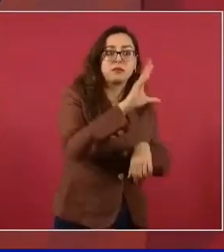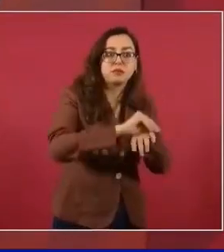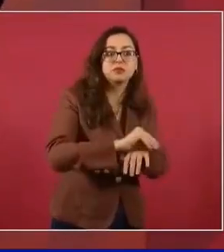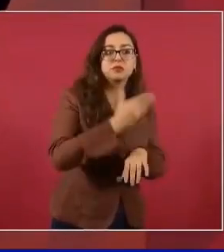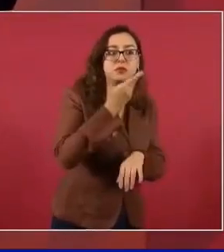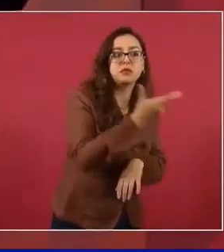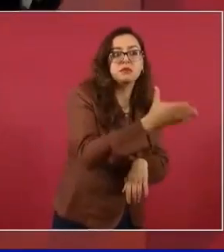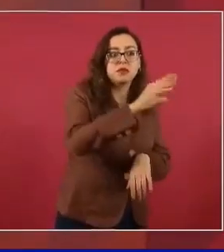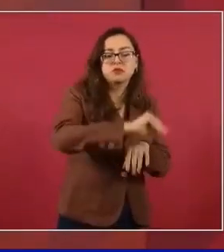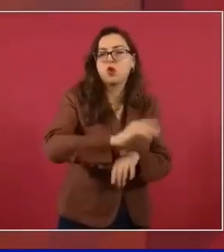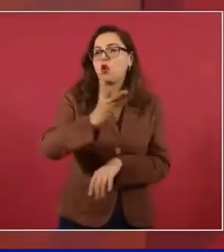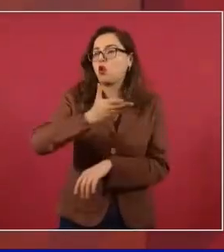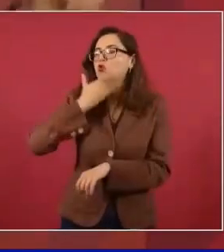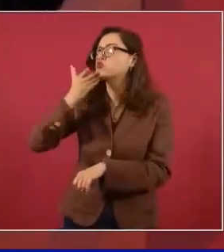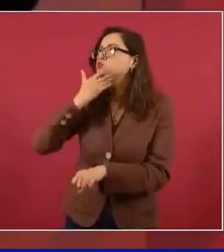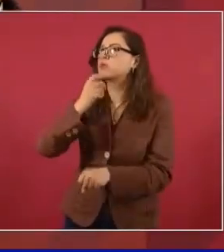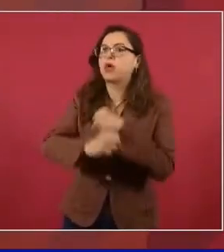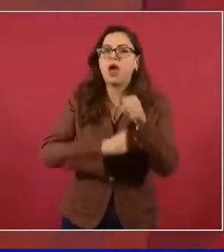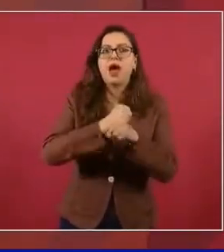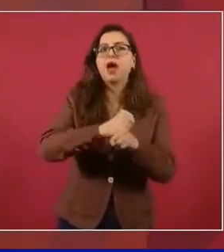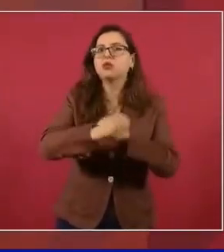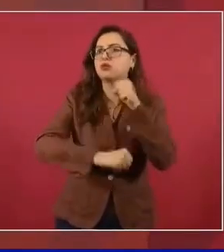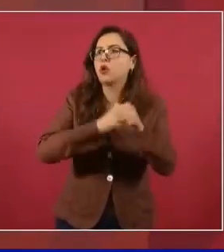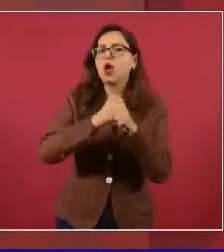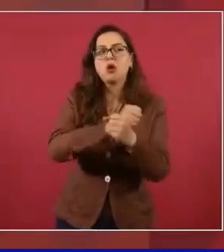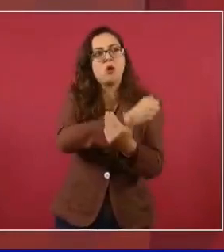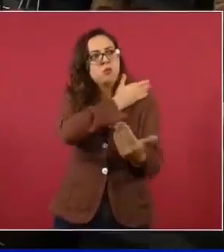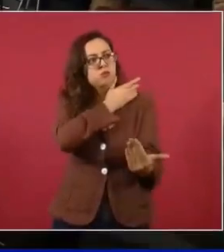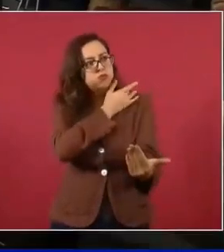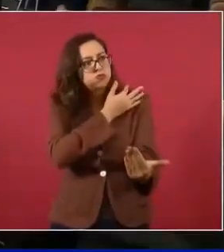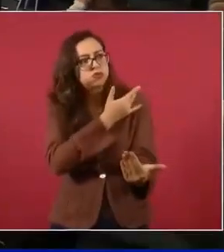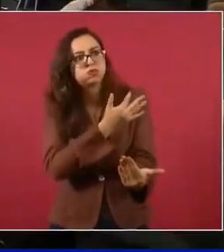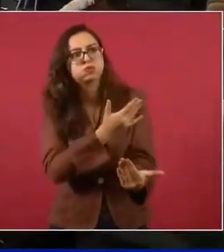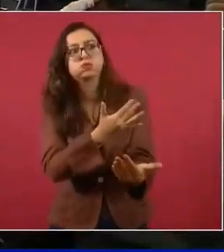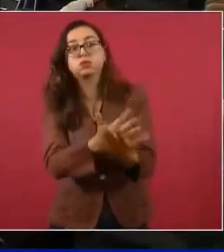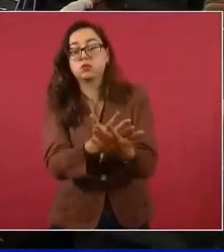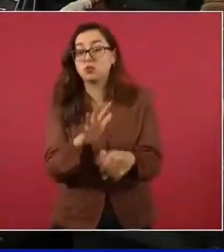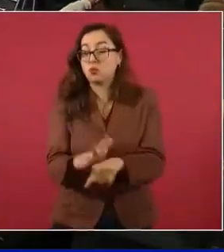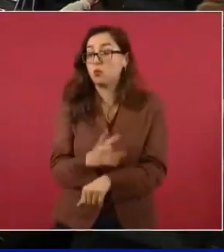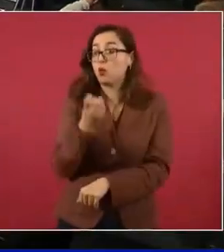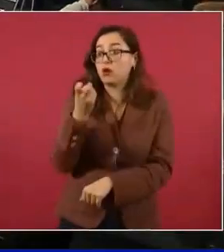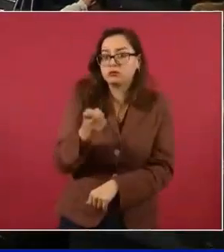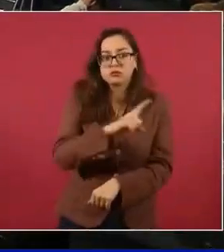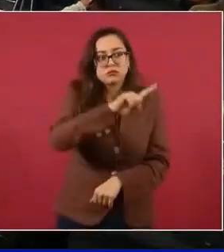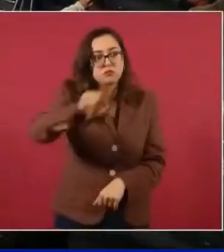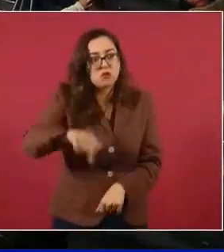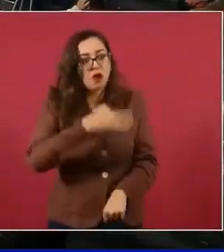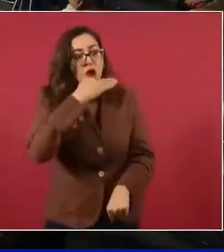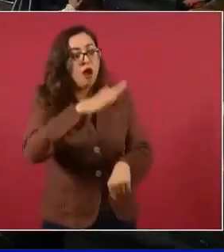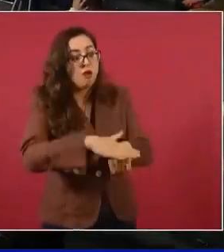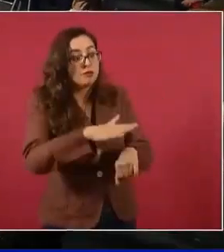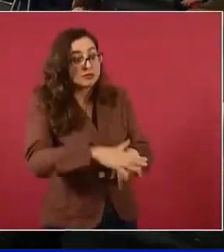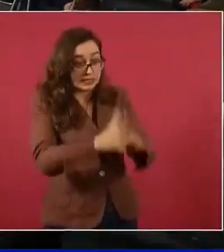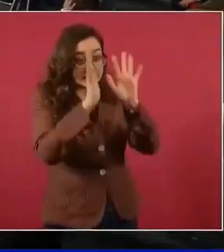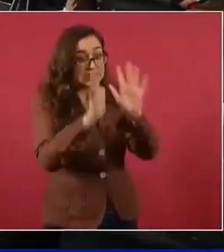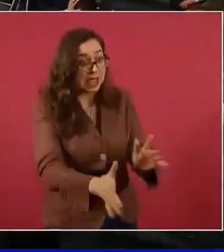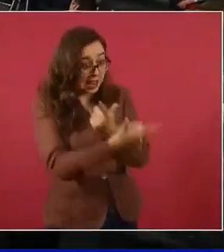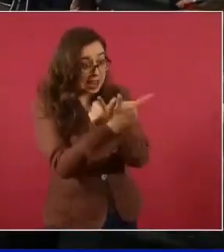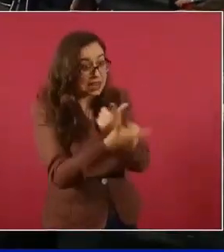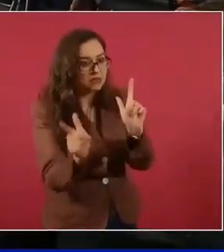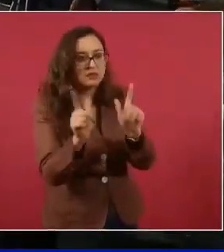fue en la colonia